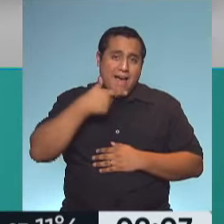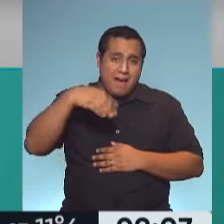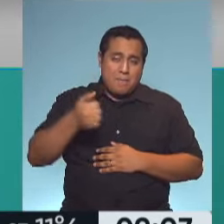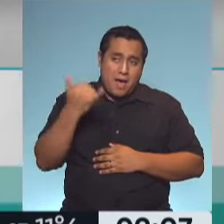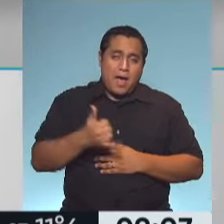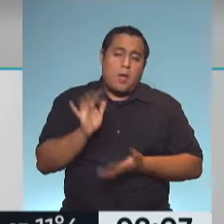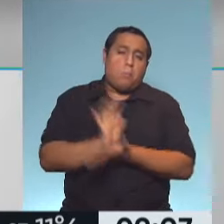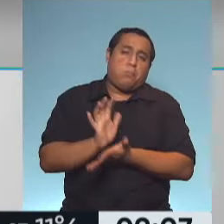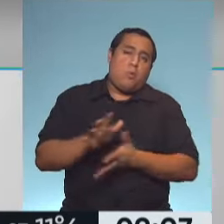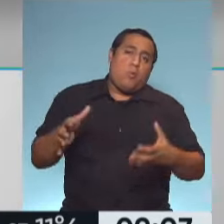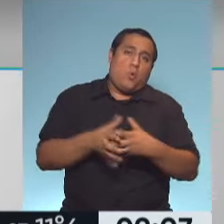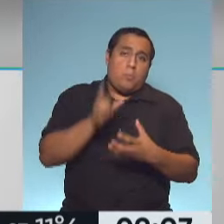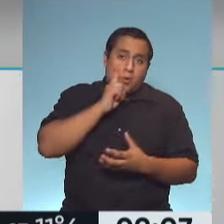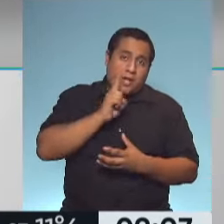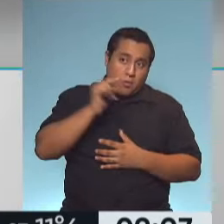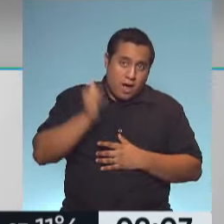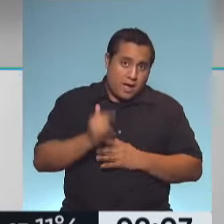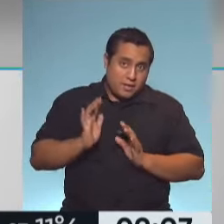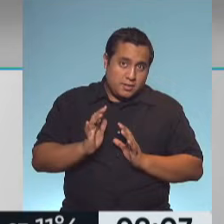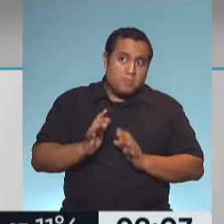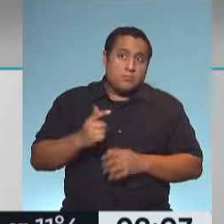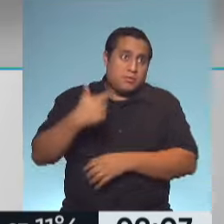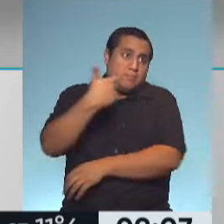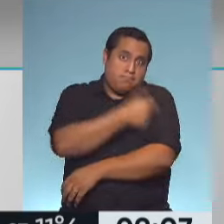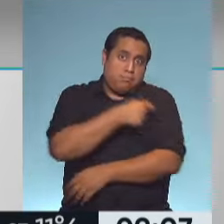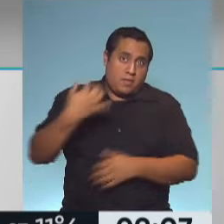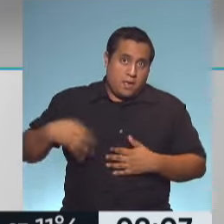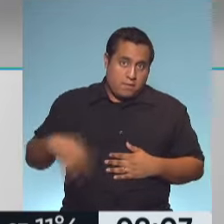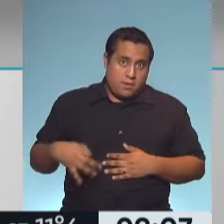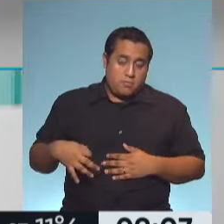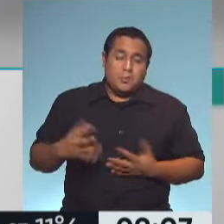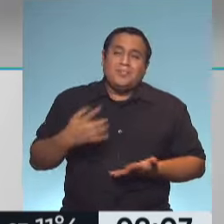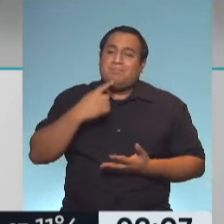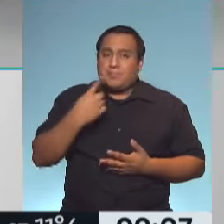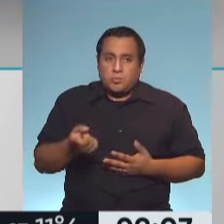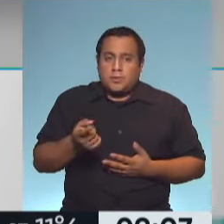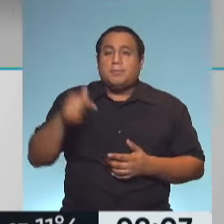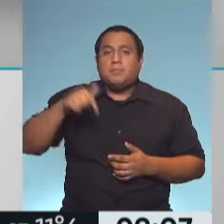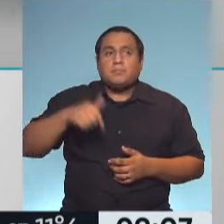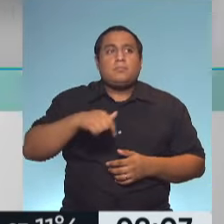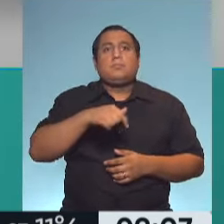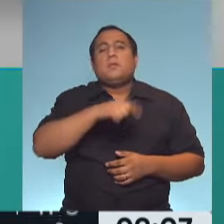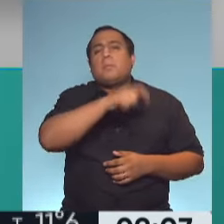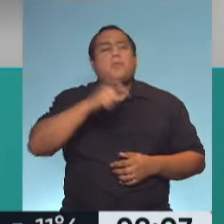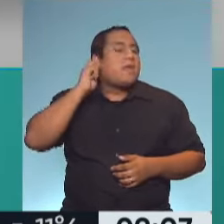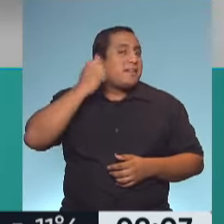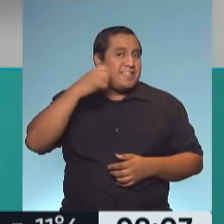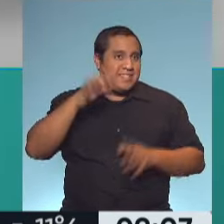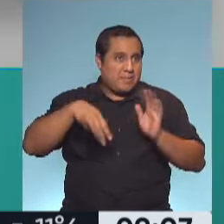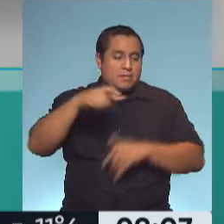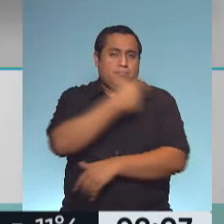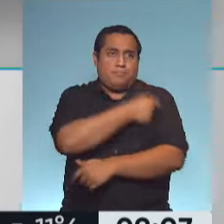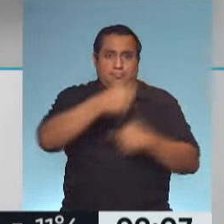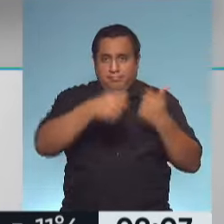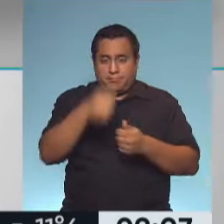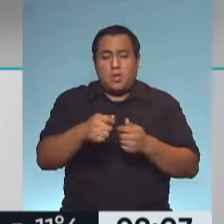que es la segmentación en el esquema de las vacunaciones? Porque, esta es una pregunta, ¿viste que ahora están vacunándose a mayores de 60 y en algunos lugares